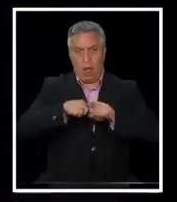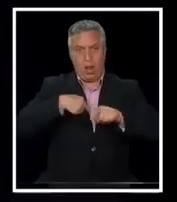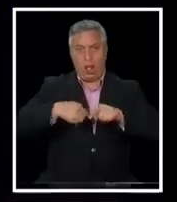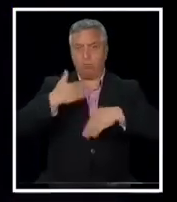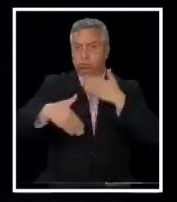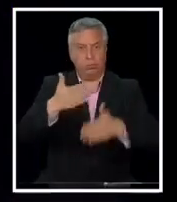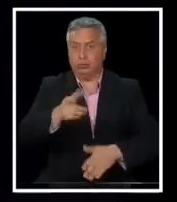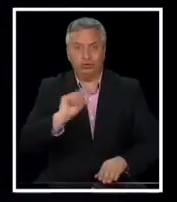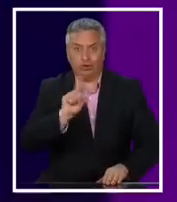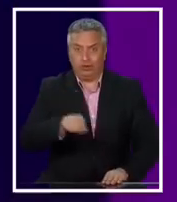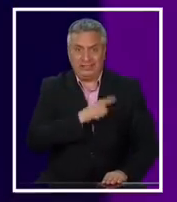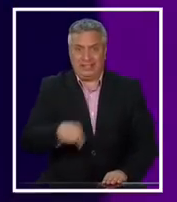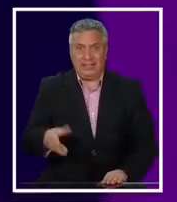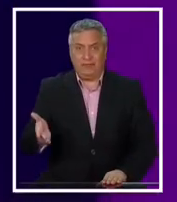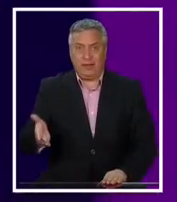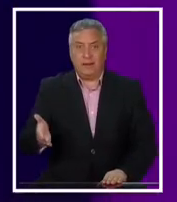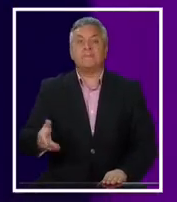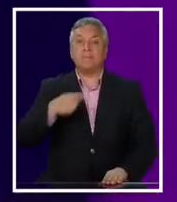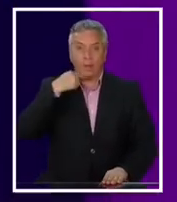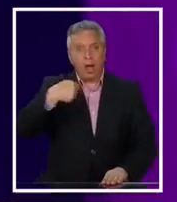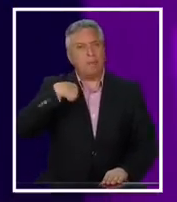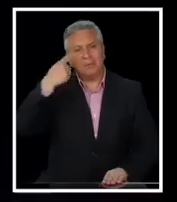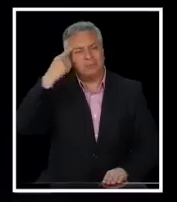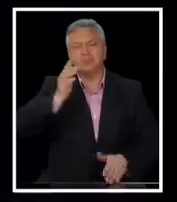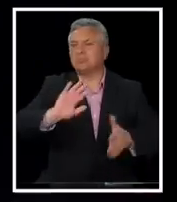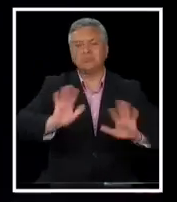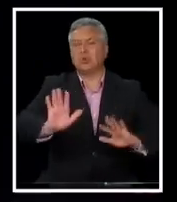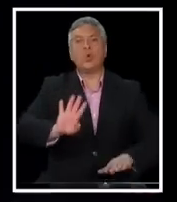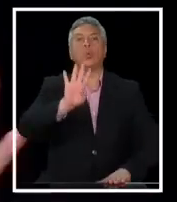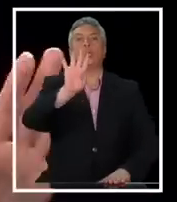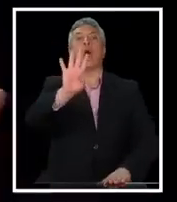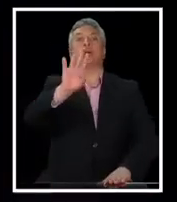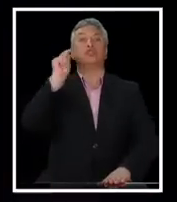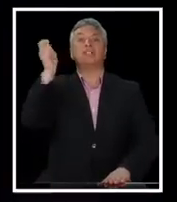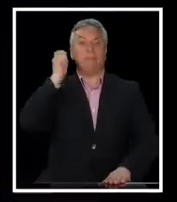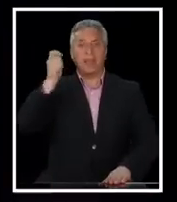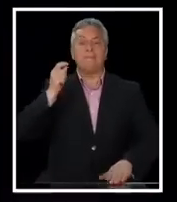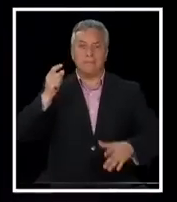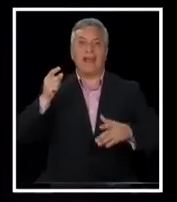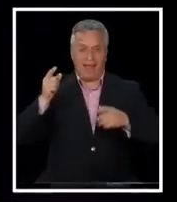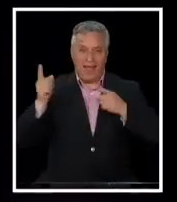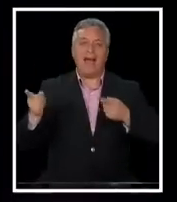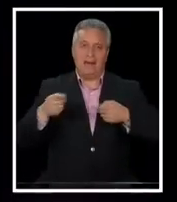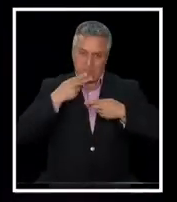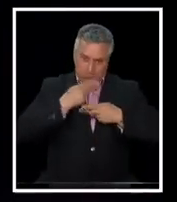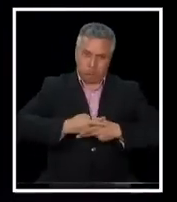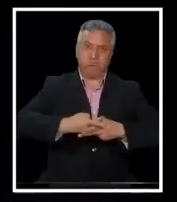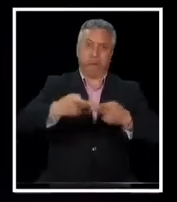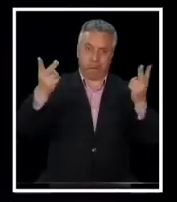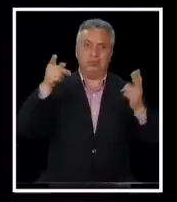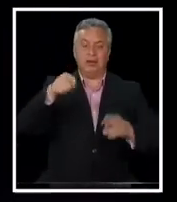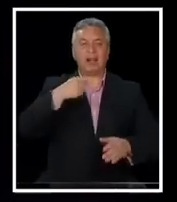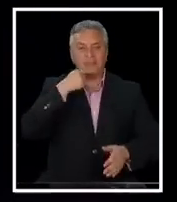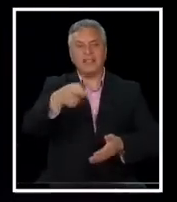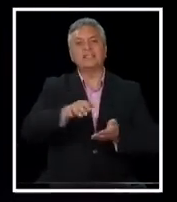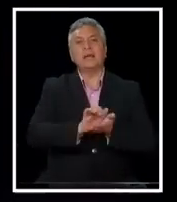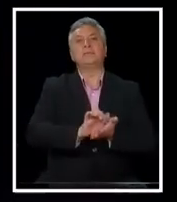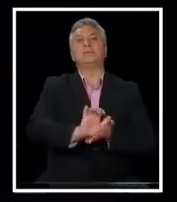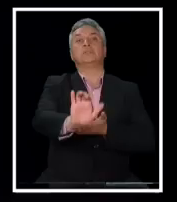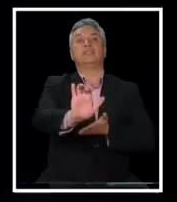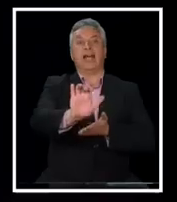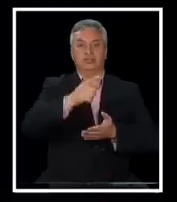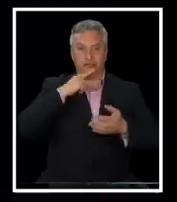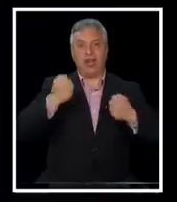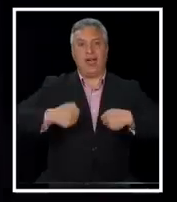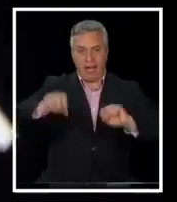yo no quiero quedarme en eso. Porque ¿saben qué? El 4 de septiembre la ciudadanía se va a pronunciar. Las encuestas dicen que va a ganar el rechazo. Y la pregunta es ¿cómo nos